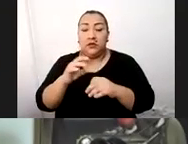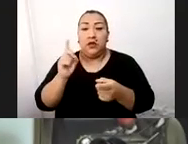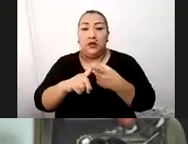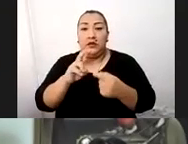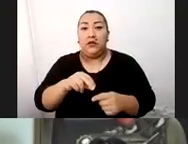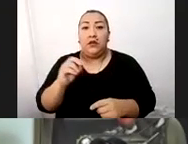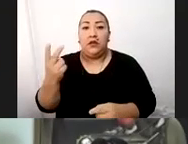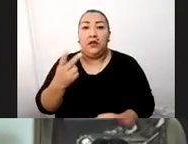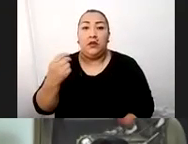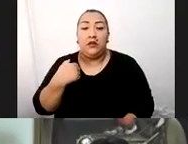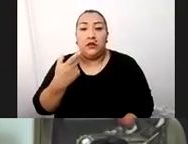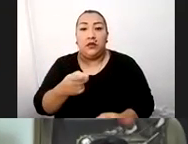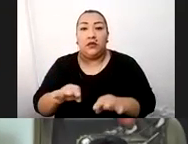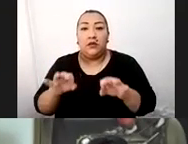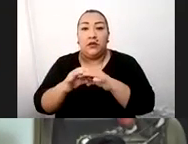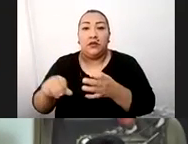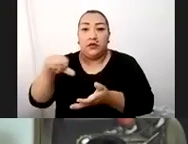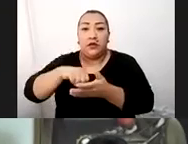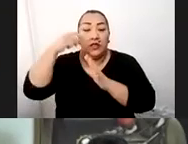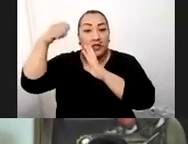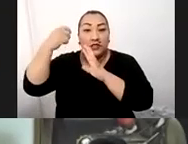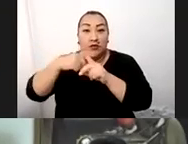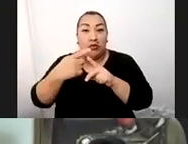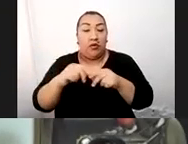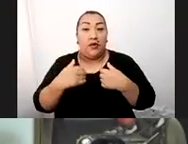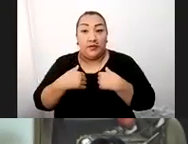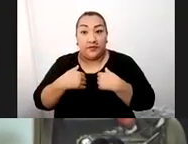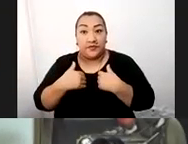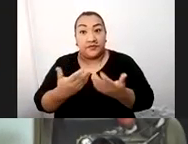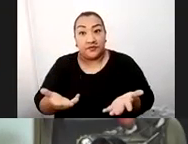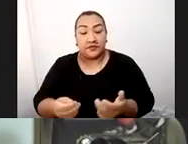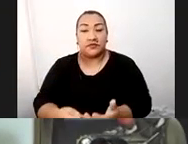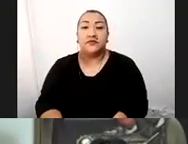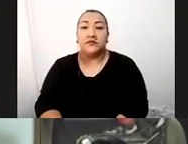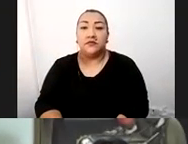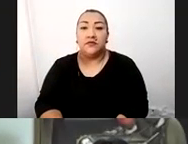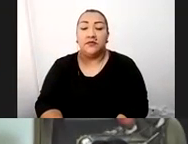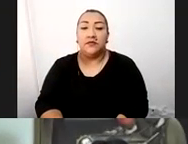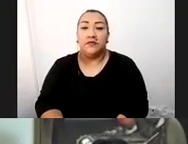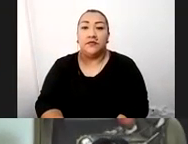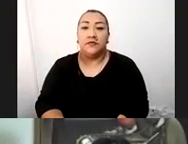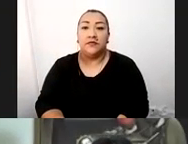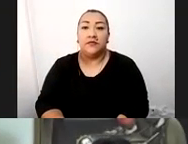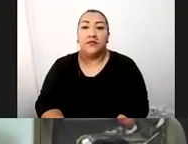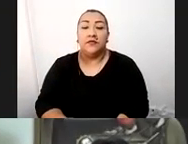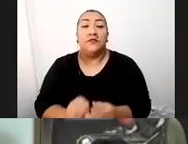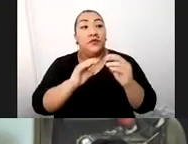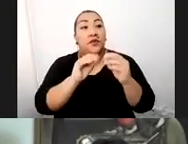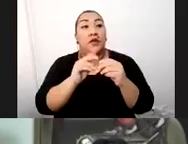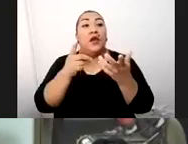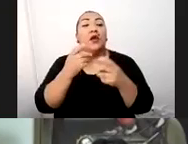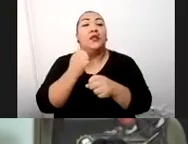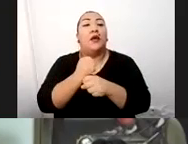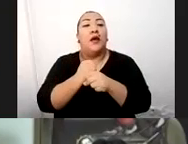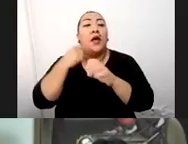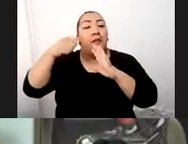tener este destino cinematográfico. De mi parte, estamos tendiendo puentes a diferentes productoras, tanto las nacionales como algunas